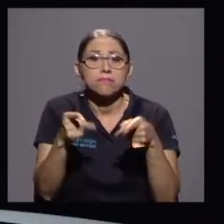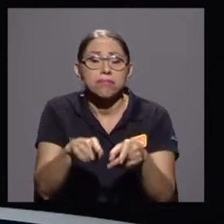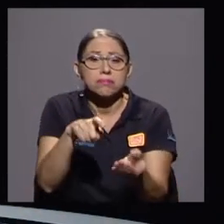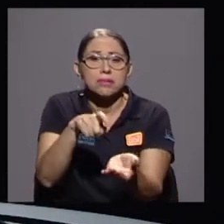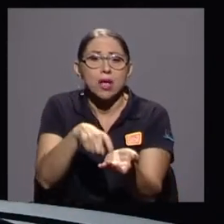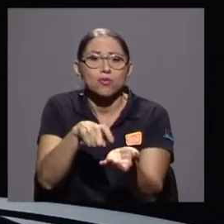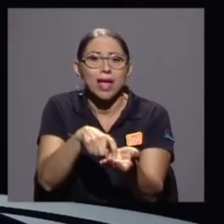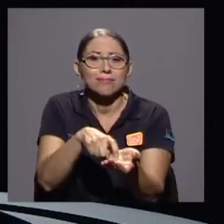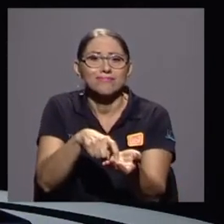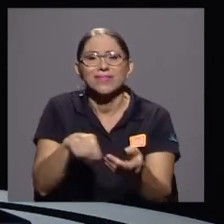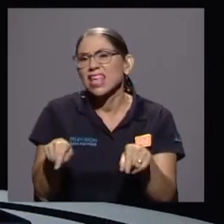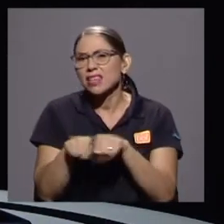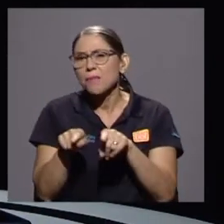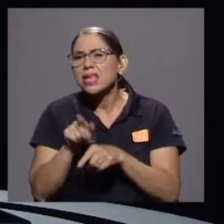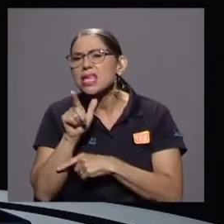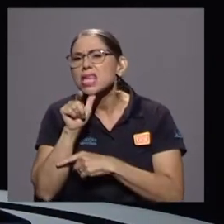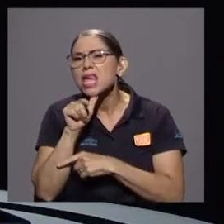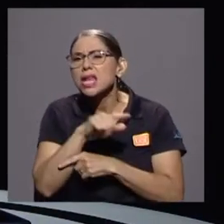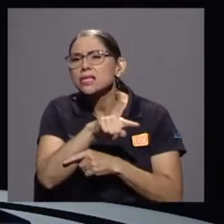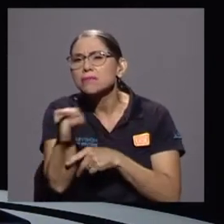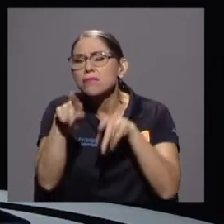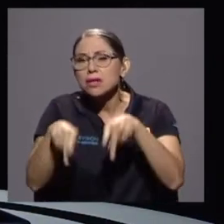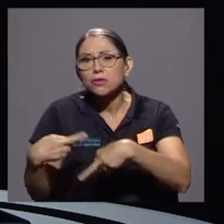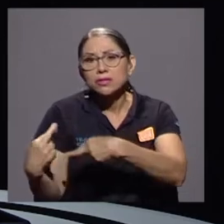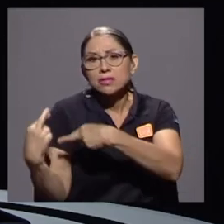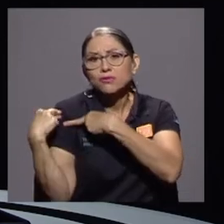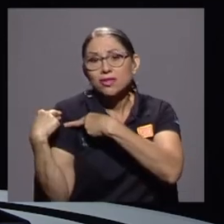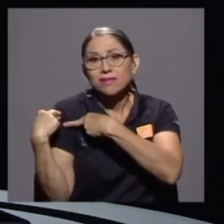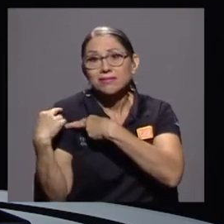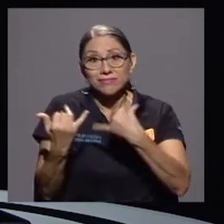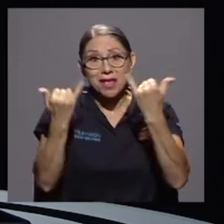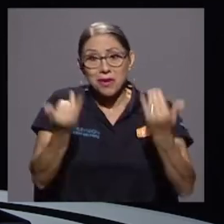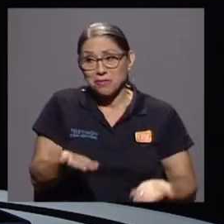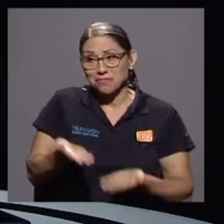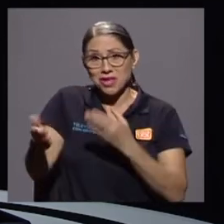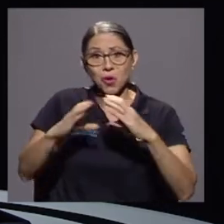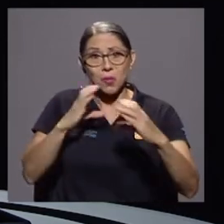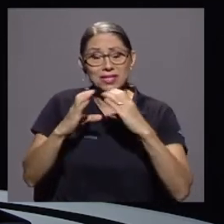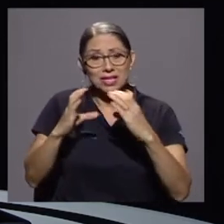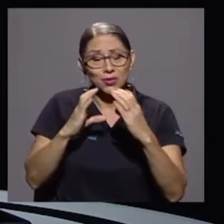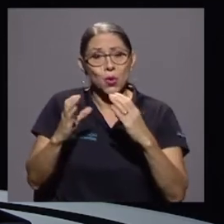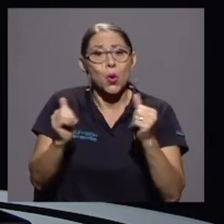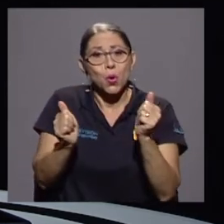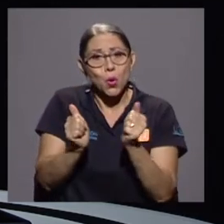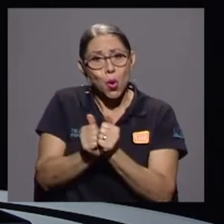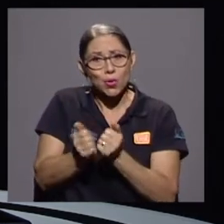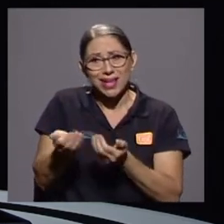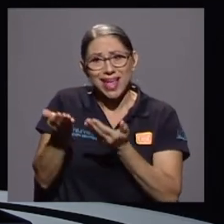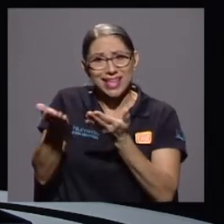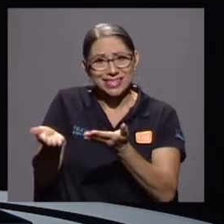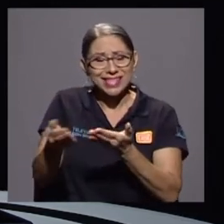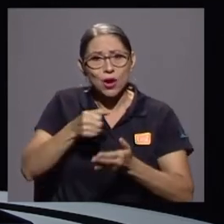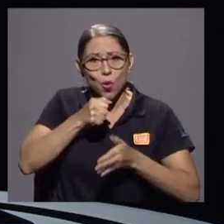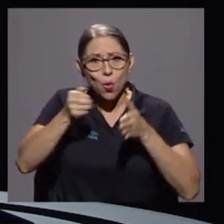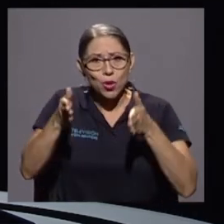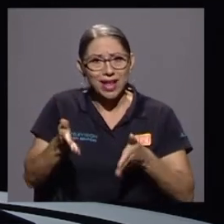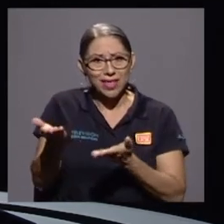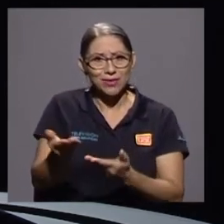pregunta, ¿quiénes son los responsables? Les dejo esta conversación que tuve con esta comunicadora.